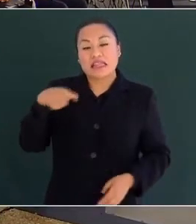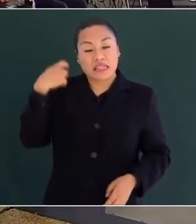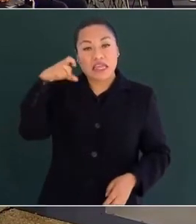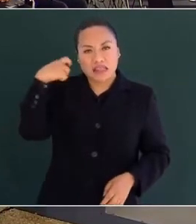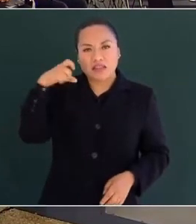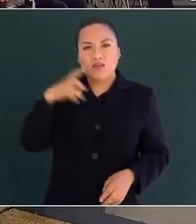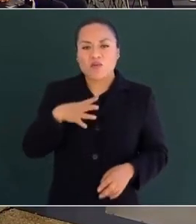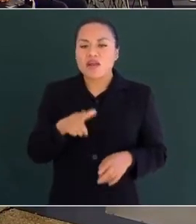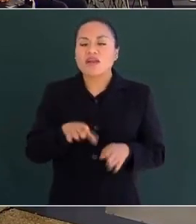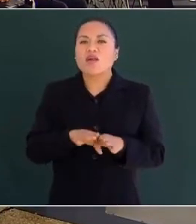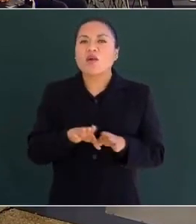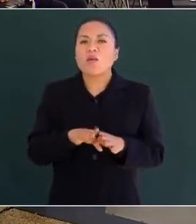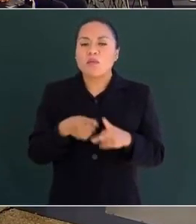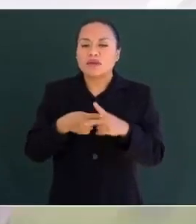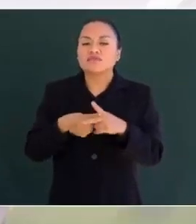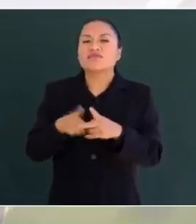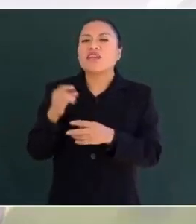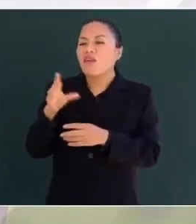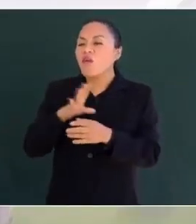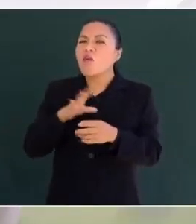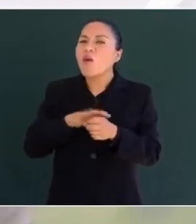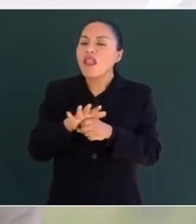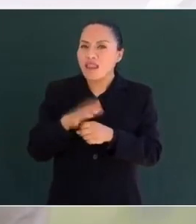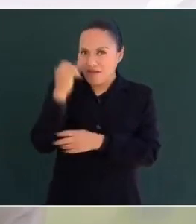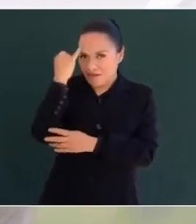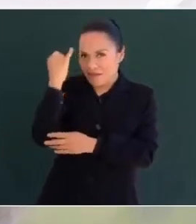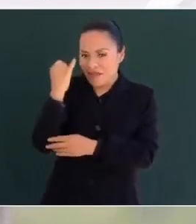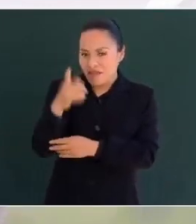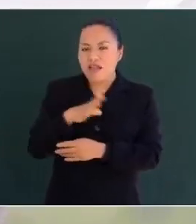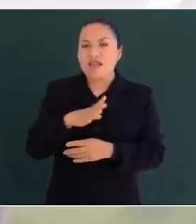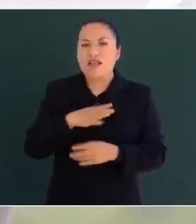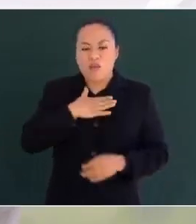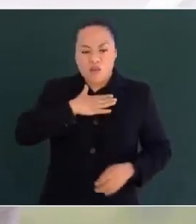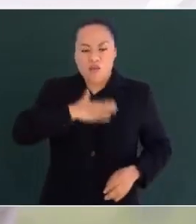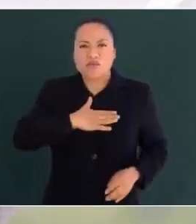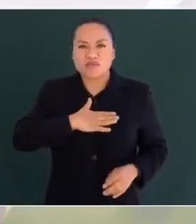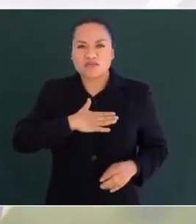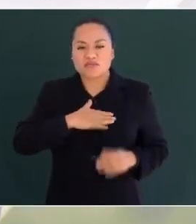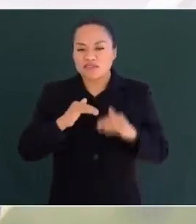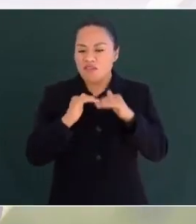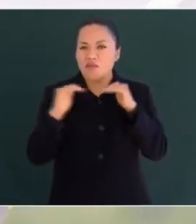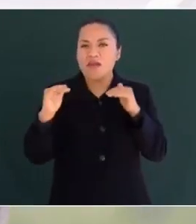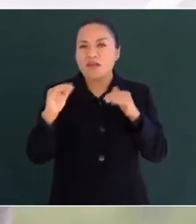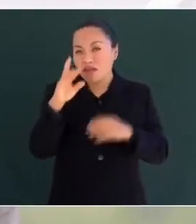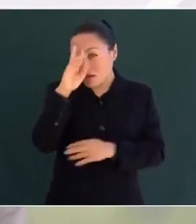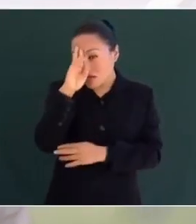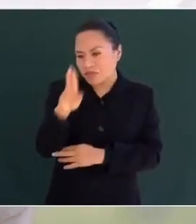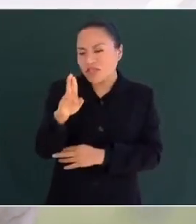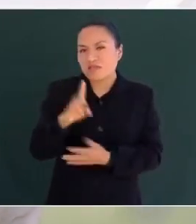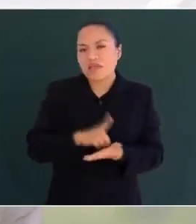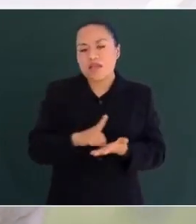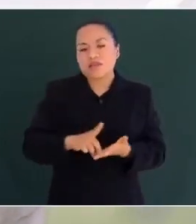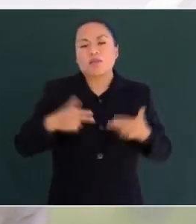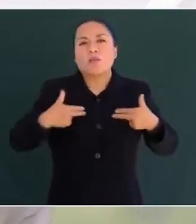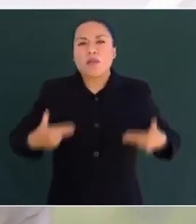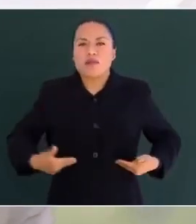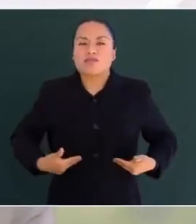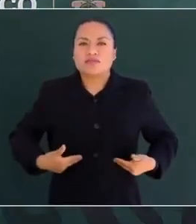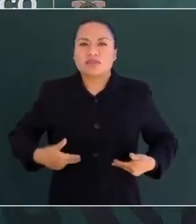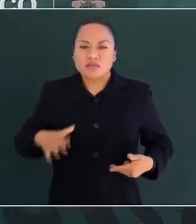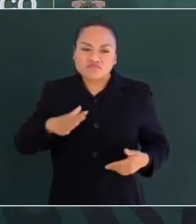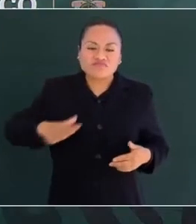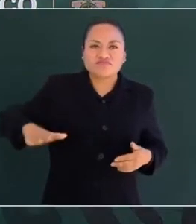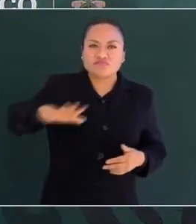principios inamovibles como son la justicia, la igualdad, el respeto a los derechos humanos y la democracia,